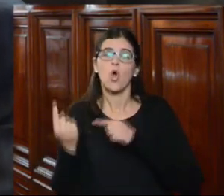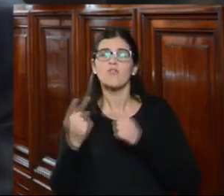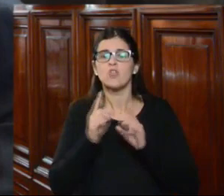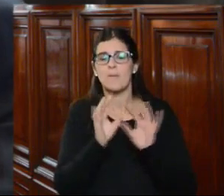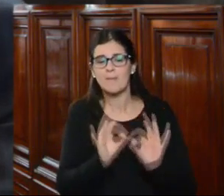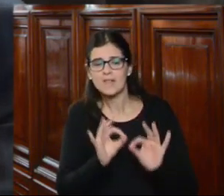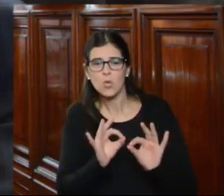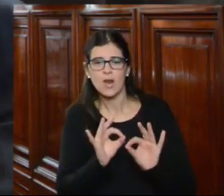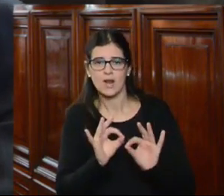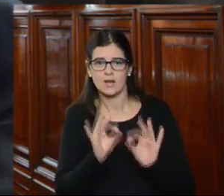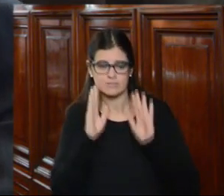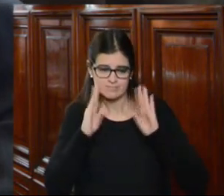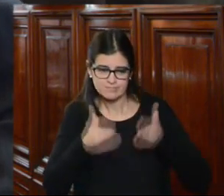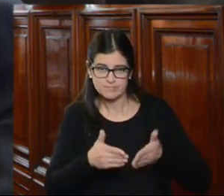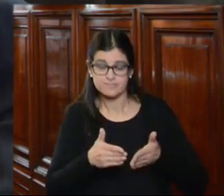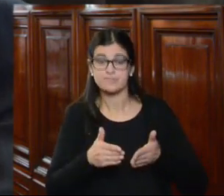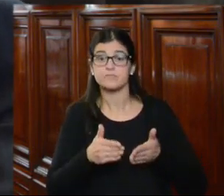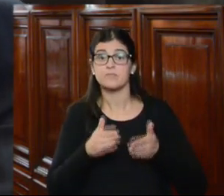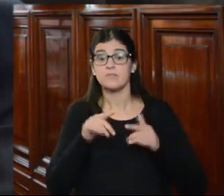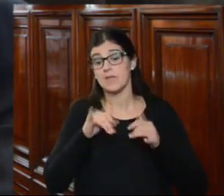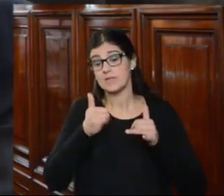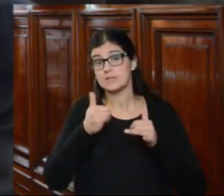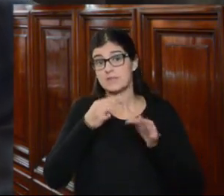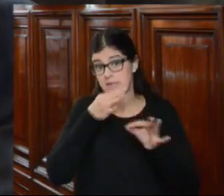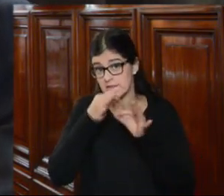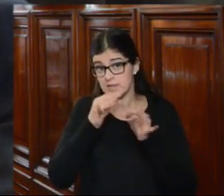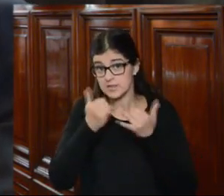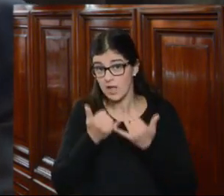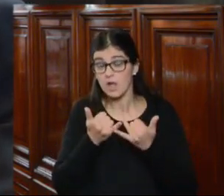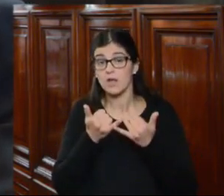particular concreto hecha esta tingencia